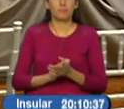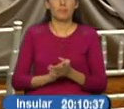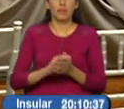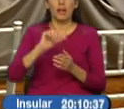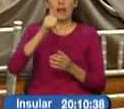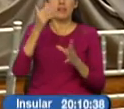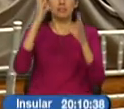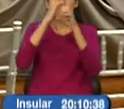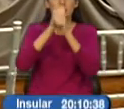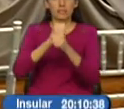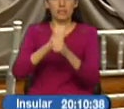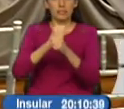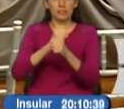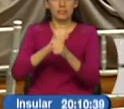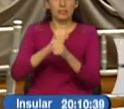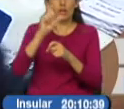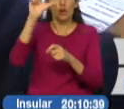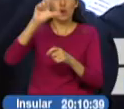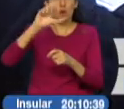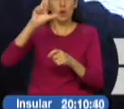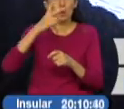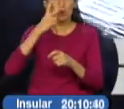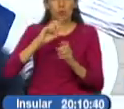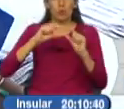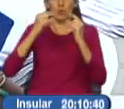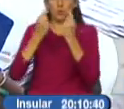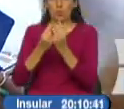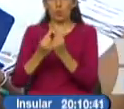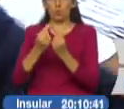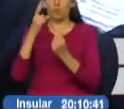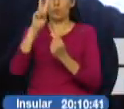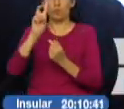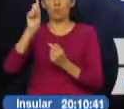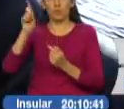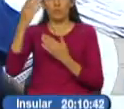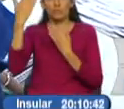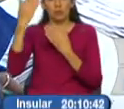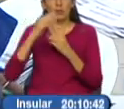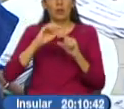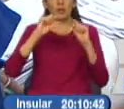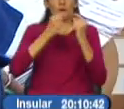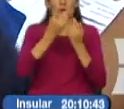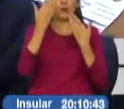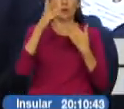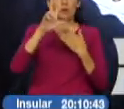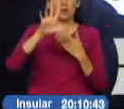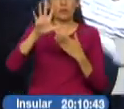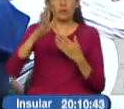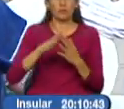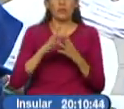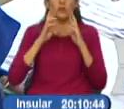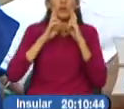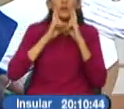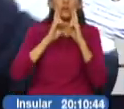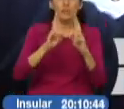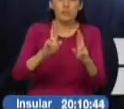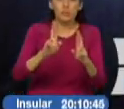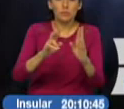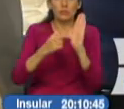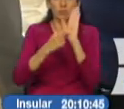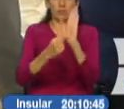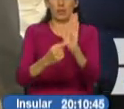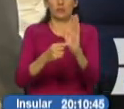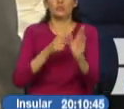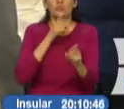horas con 15 minutos de este lunes, tanto la Alianza Creosuma como el Movimiento País fueron notificados de los resultados del escrutinio nacional.